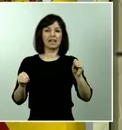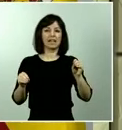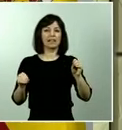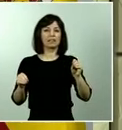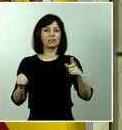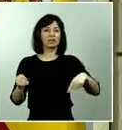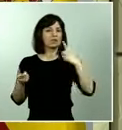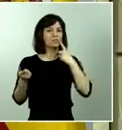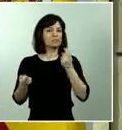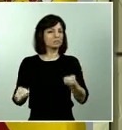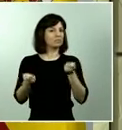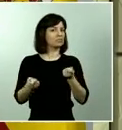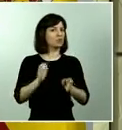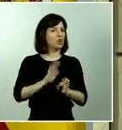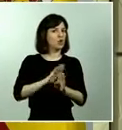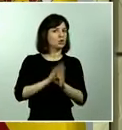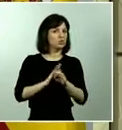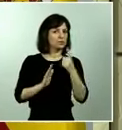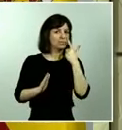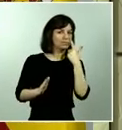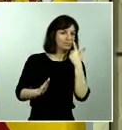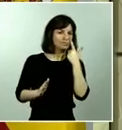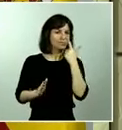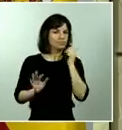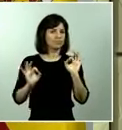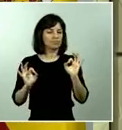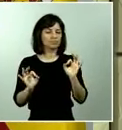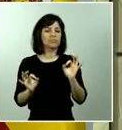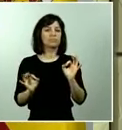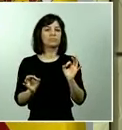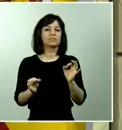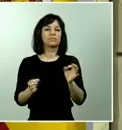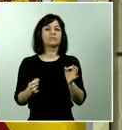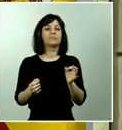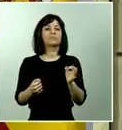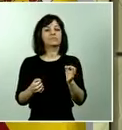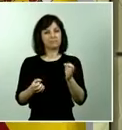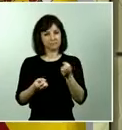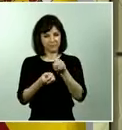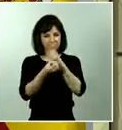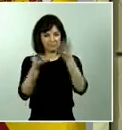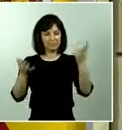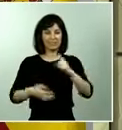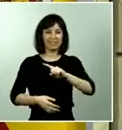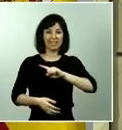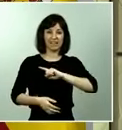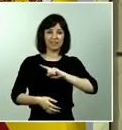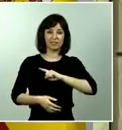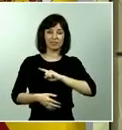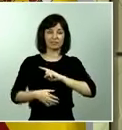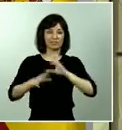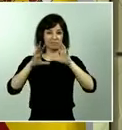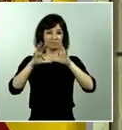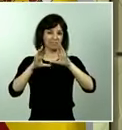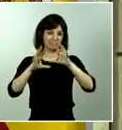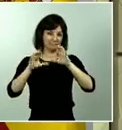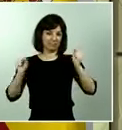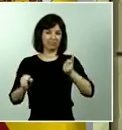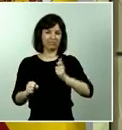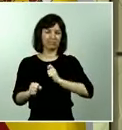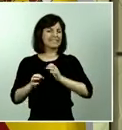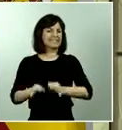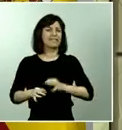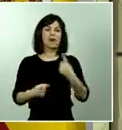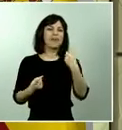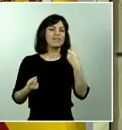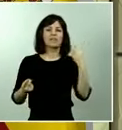expectativas ni la Guardia tampoco, decir que el Ejército, nuestras Fuerzas Armadas estarán siempre donde haga falta, sea